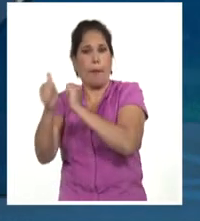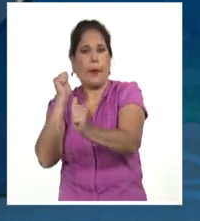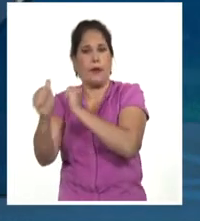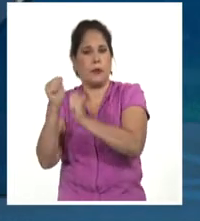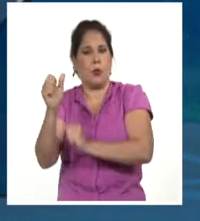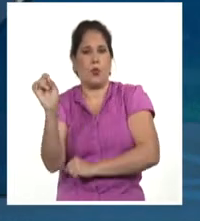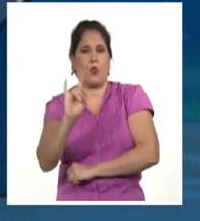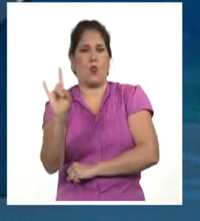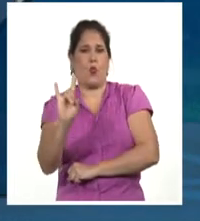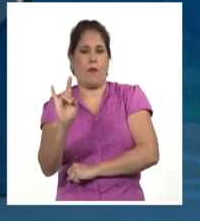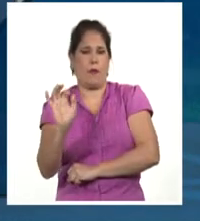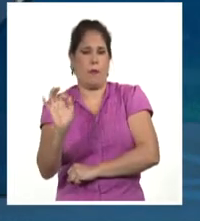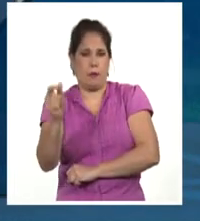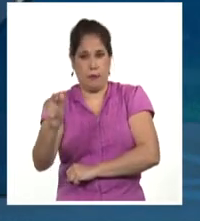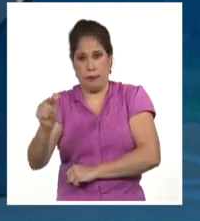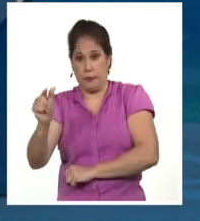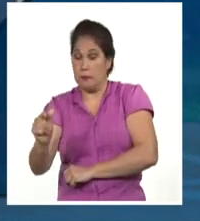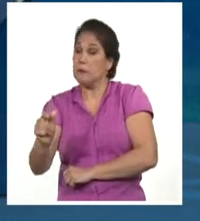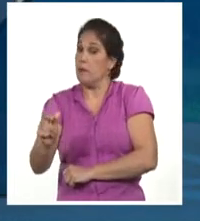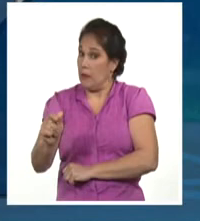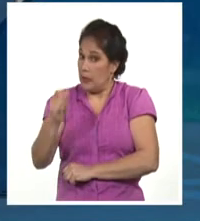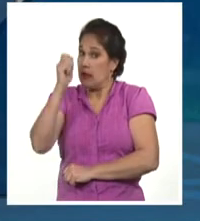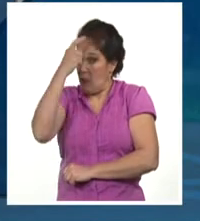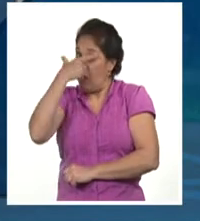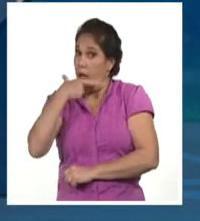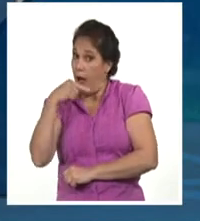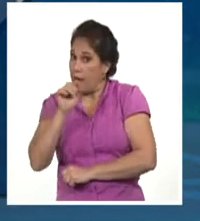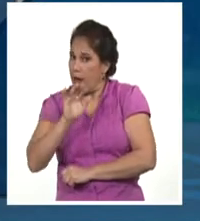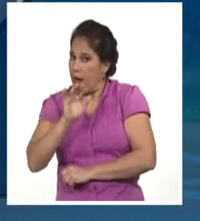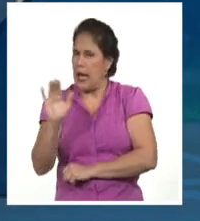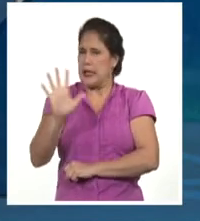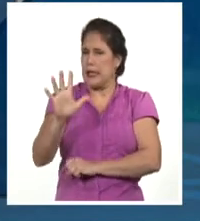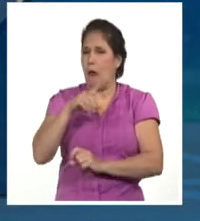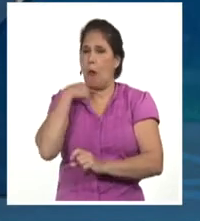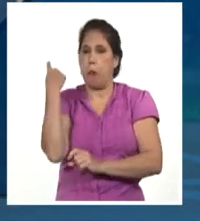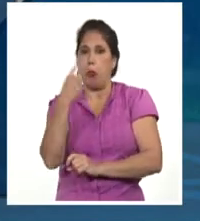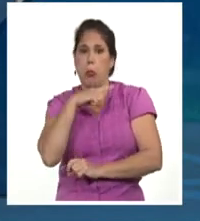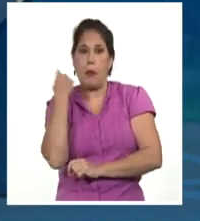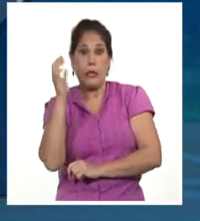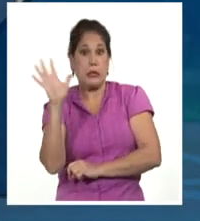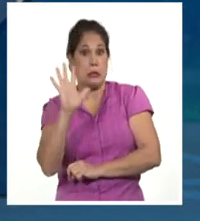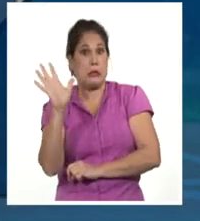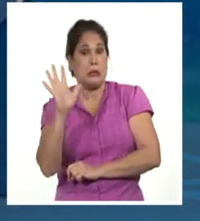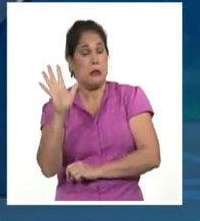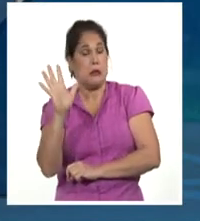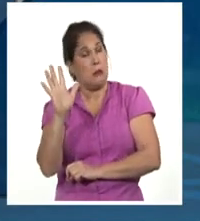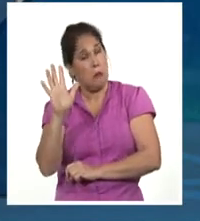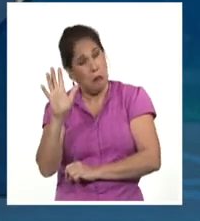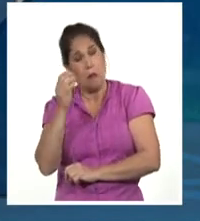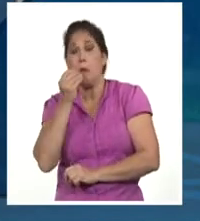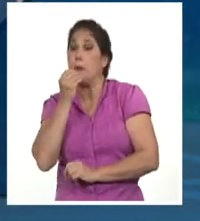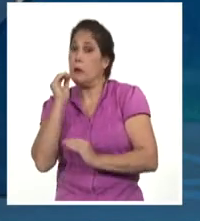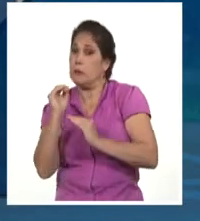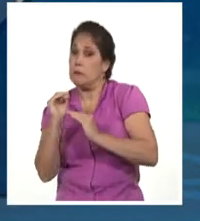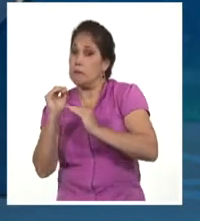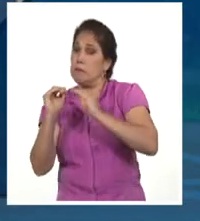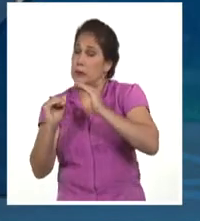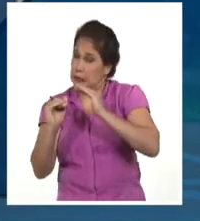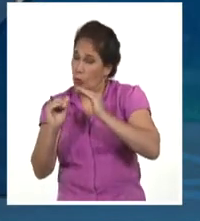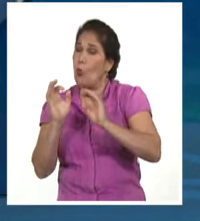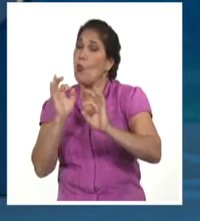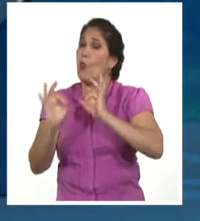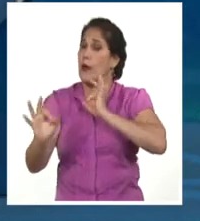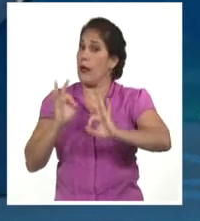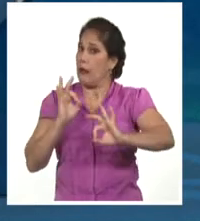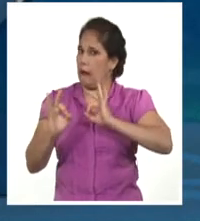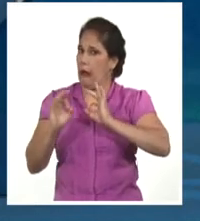en 6 innings. Por cierto, Ciego de Ávila anda ya por 5 derrotas seguidas, y no creo que peligre su clasificación, pero a esta